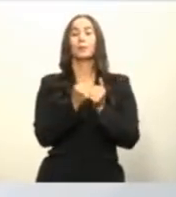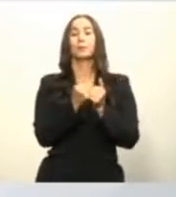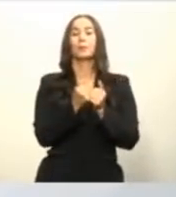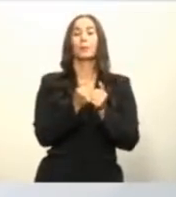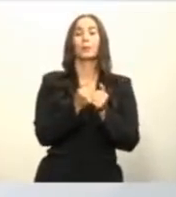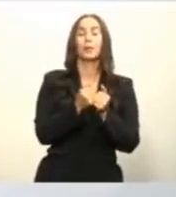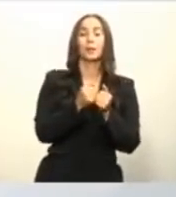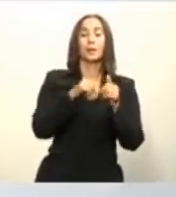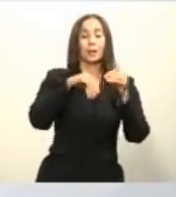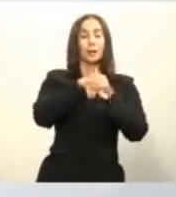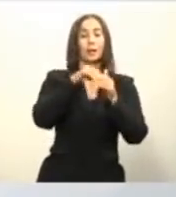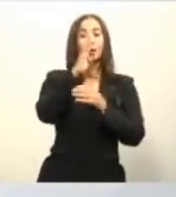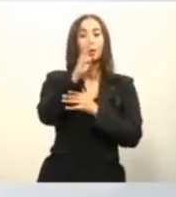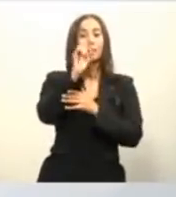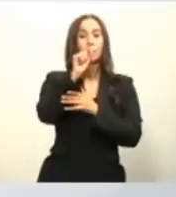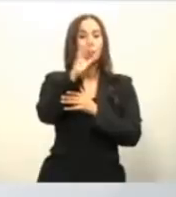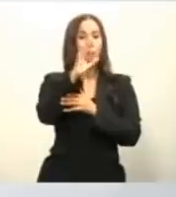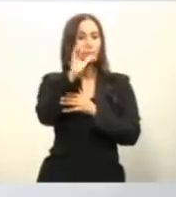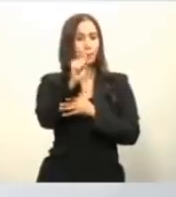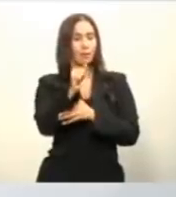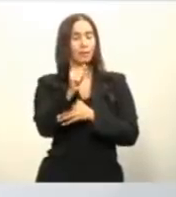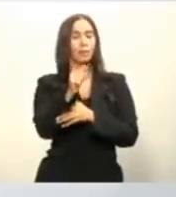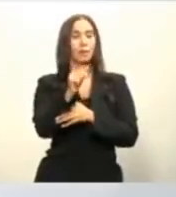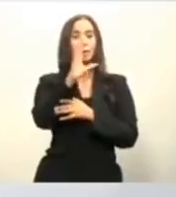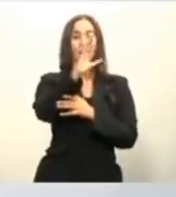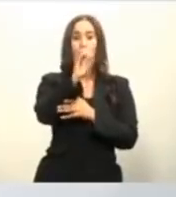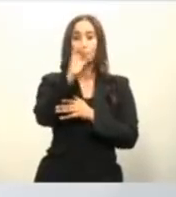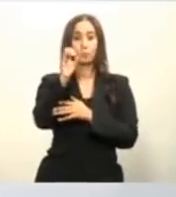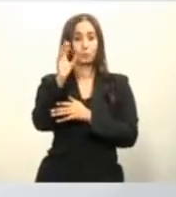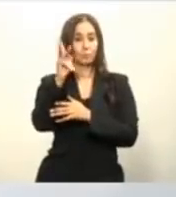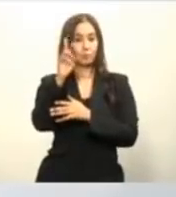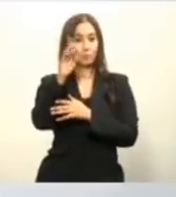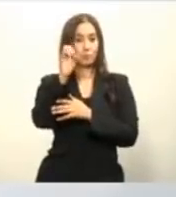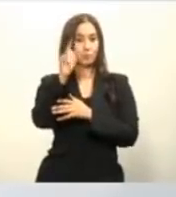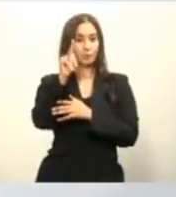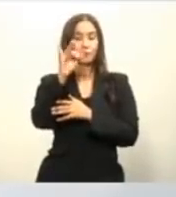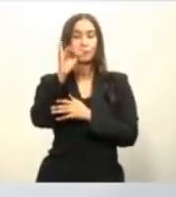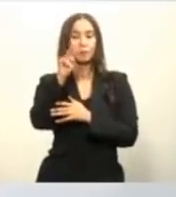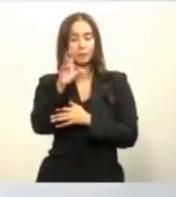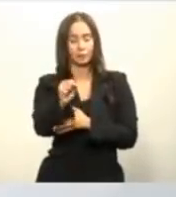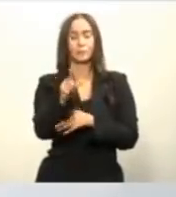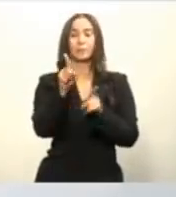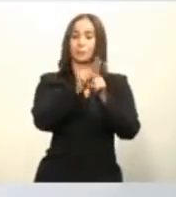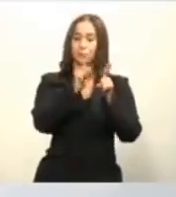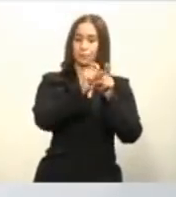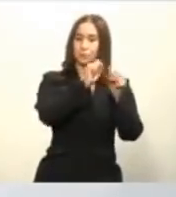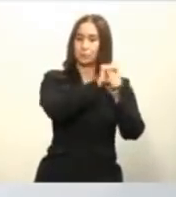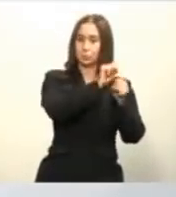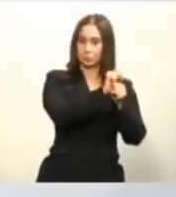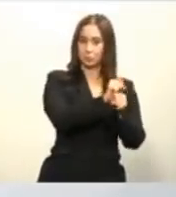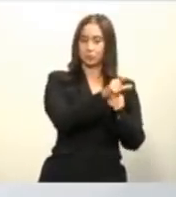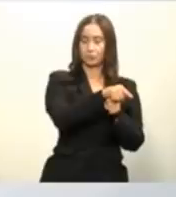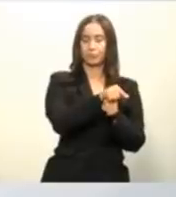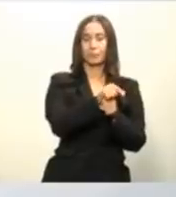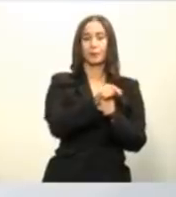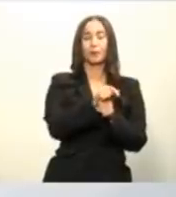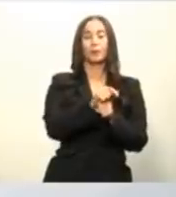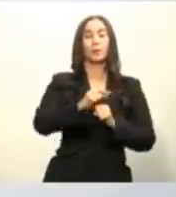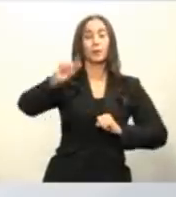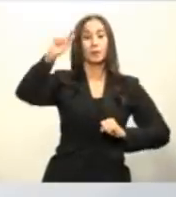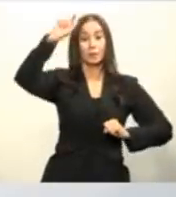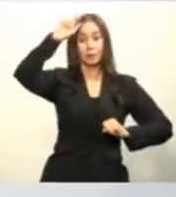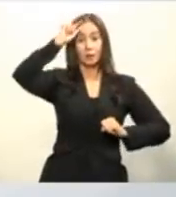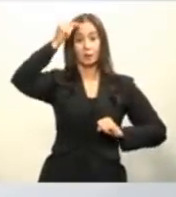la banca para la microempresas y las cooperativas la estructura operará y el estado estará compuesta por